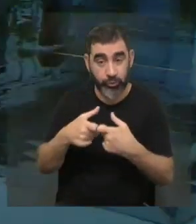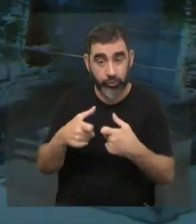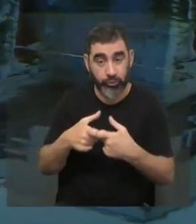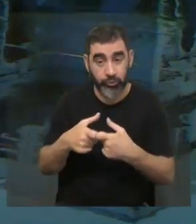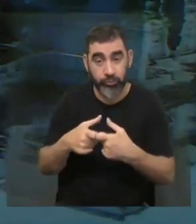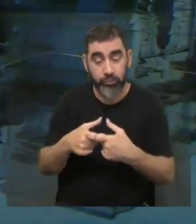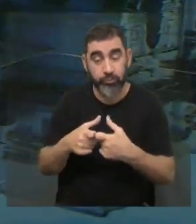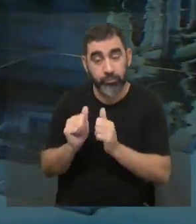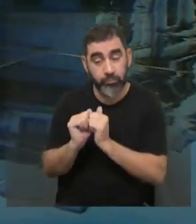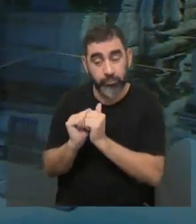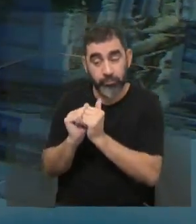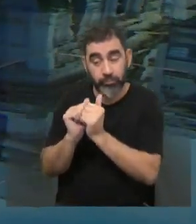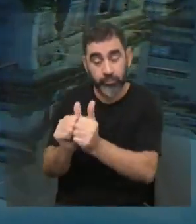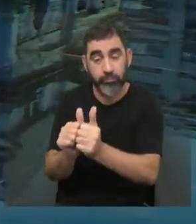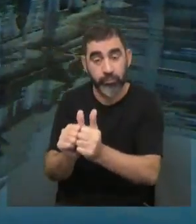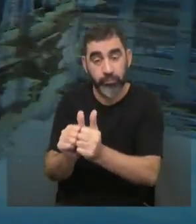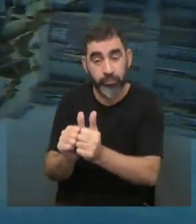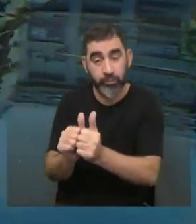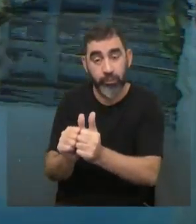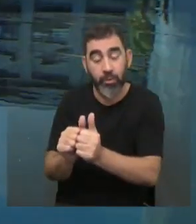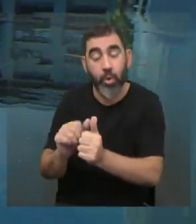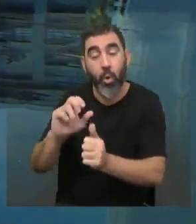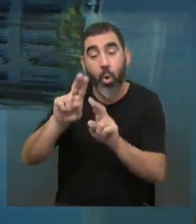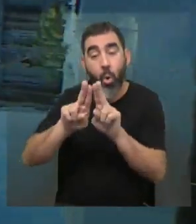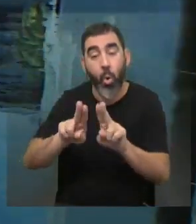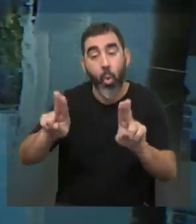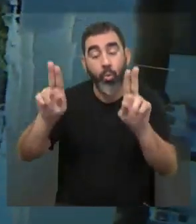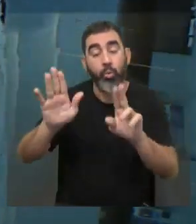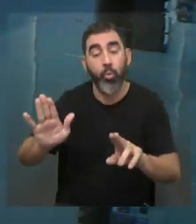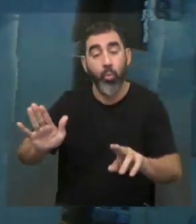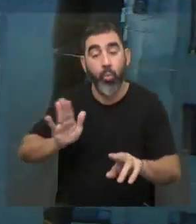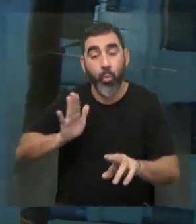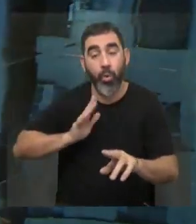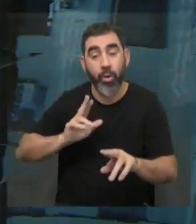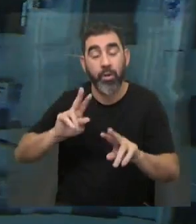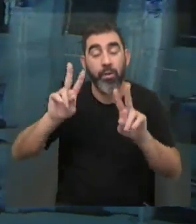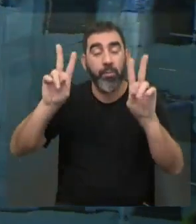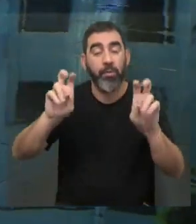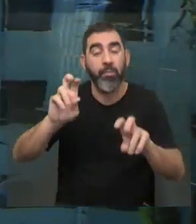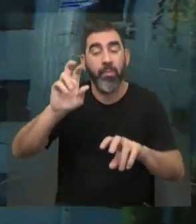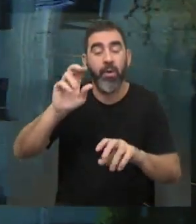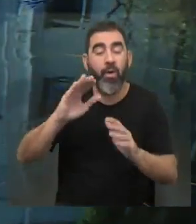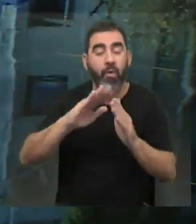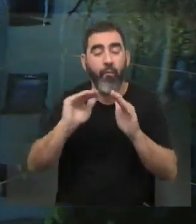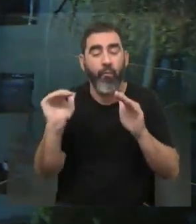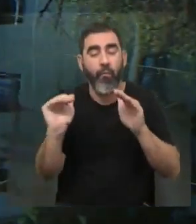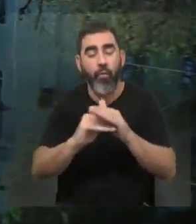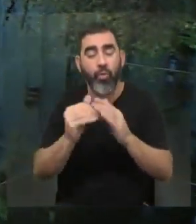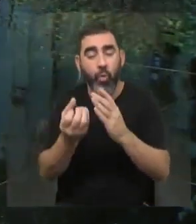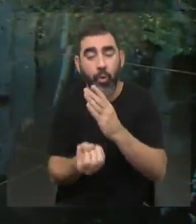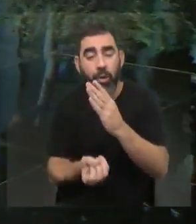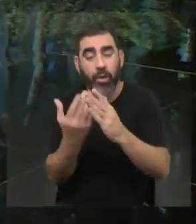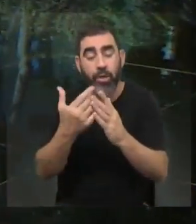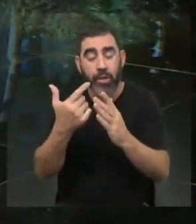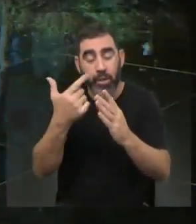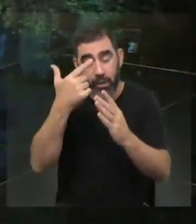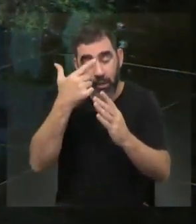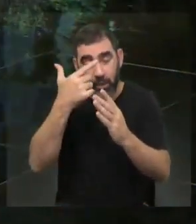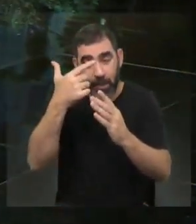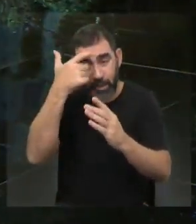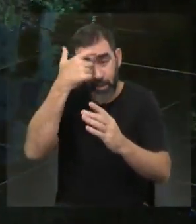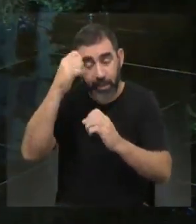es acompañar una consultoría que está haciendo ONU Mujeres en el marco del REF, el Fondo de Innovación para Energías Renovables,